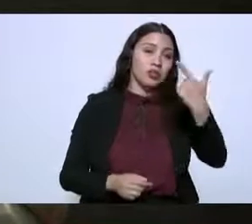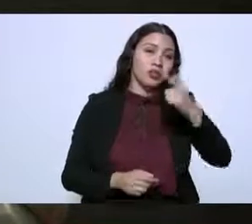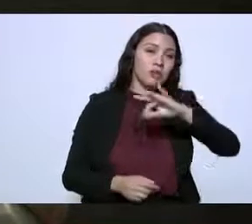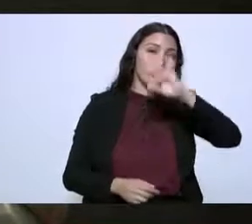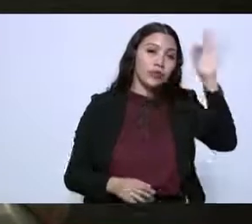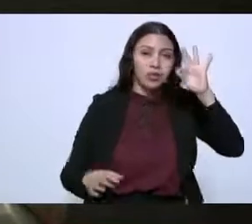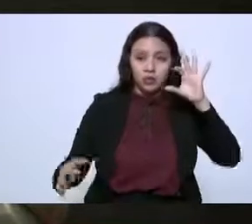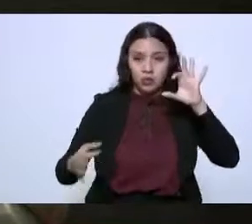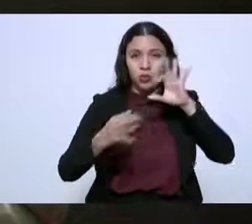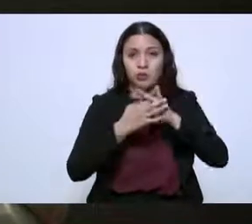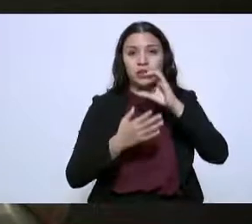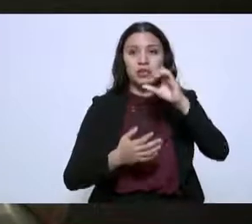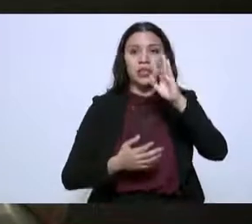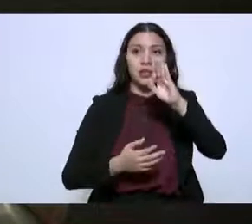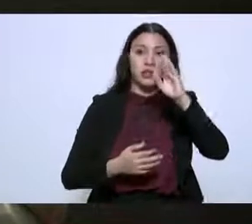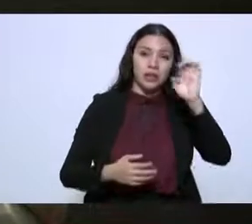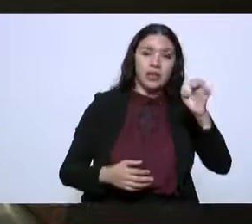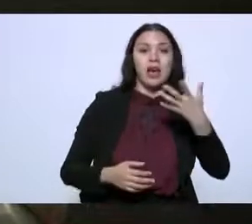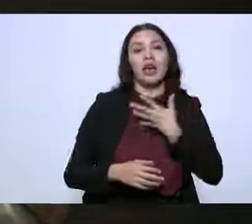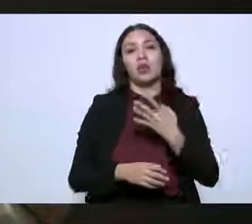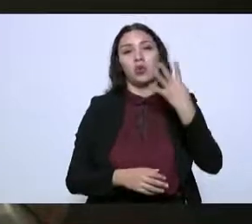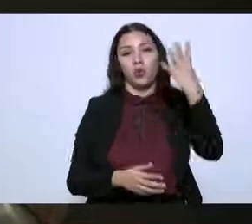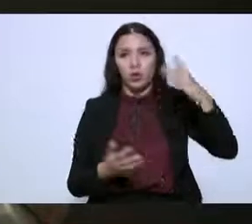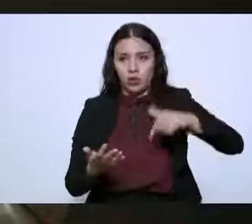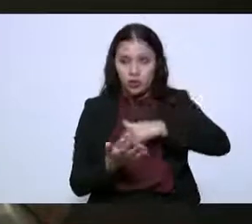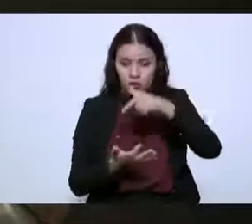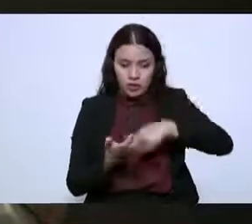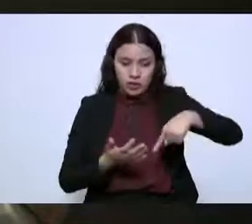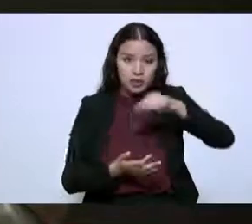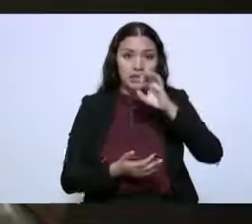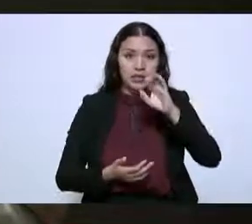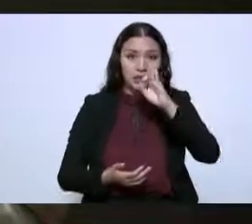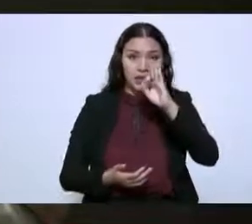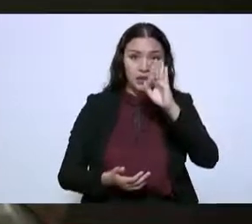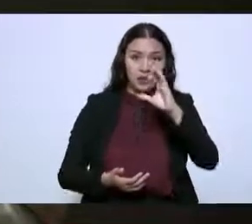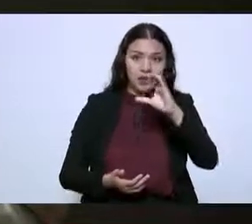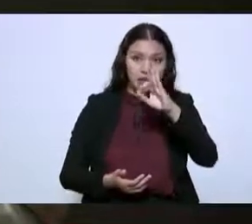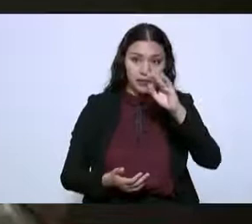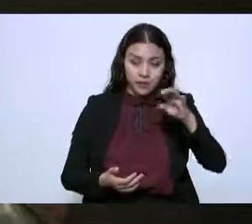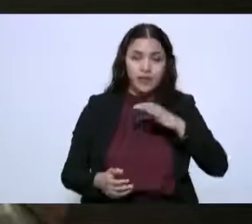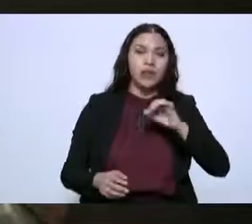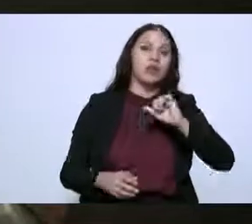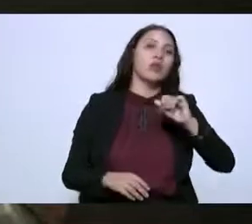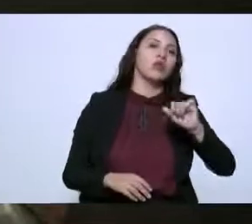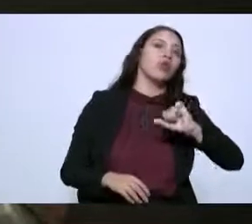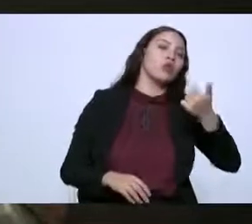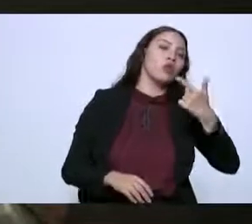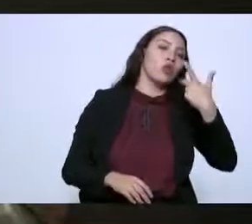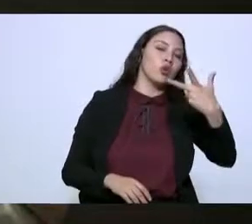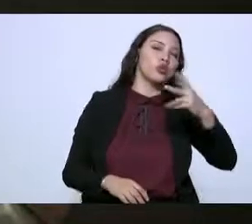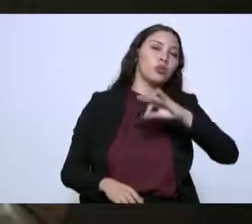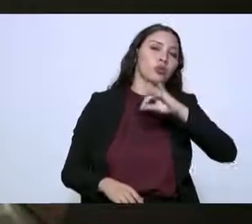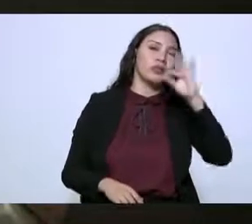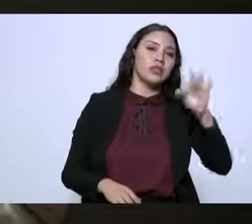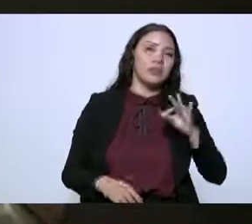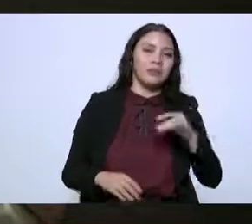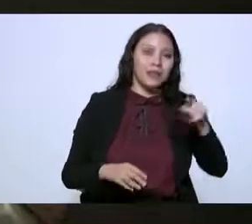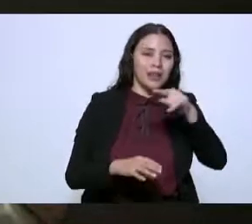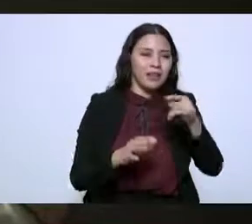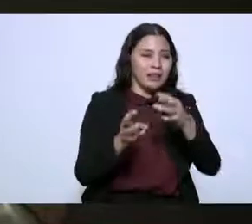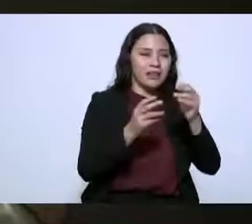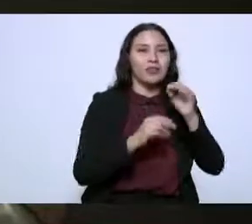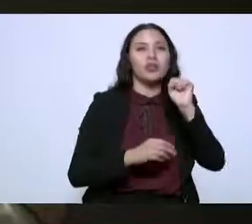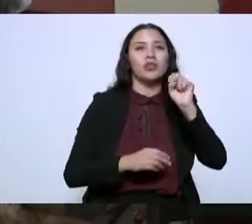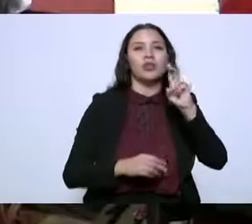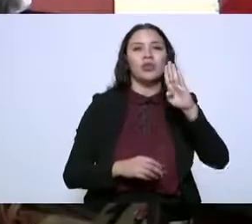CFE son cuatro centrales, 12 por ciento de los LIEs y 8 por ciento de las subastas, tanto